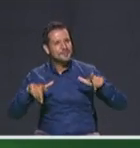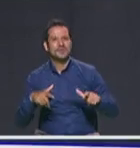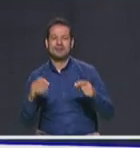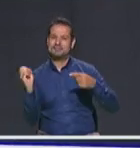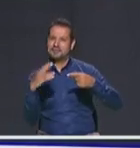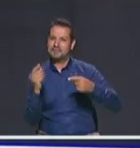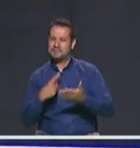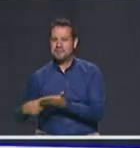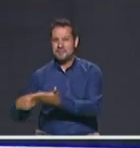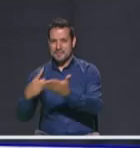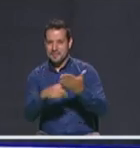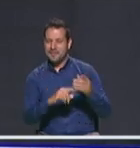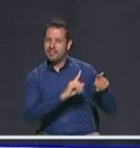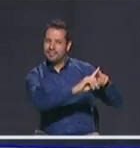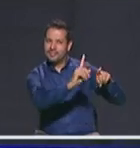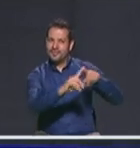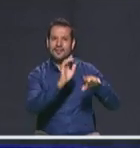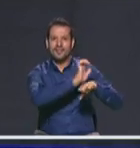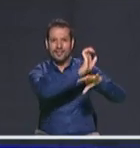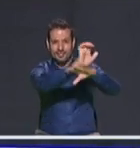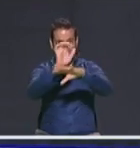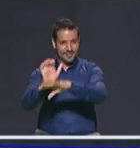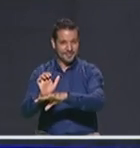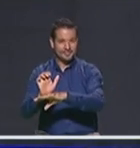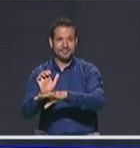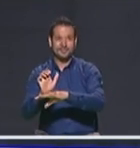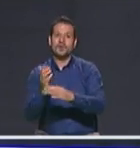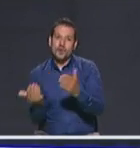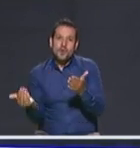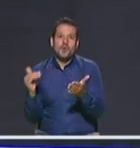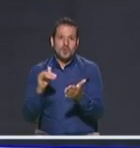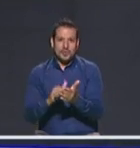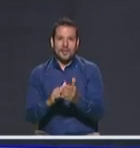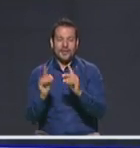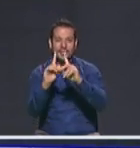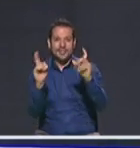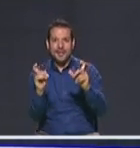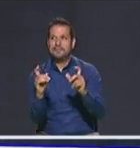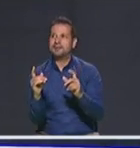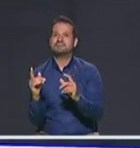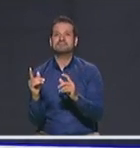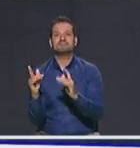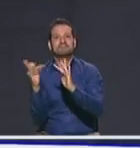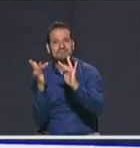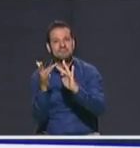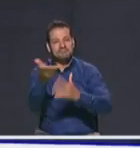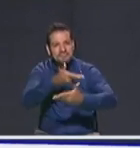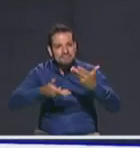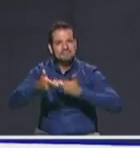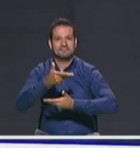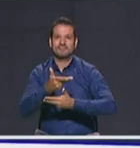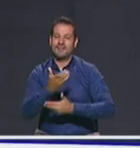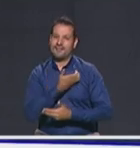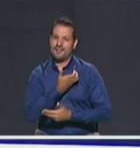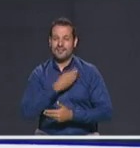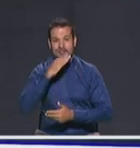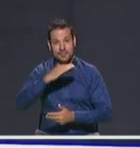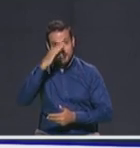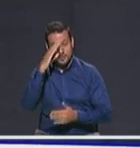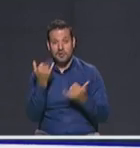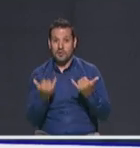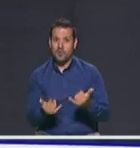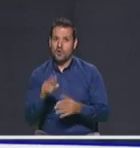candidatos a las diferentes corporaciones públicas, en este caso nuevamente hablando con los candidatos a la Alcaldía de Medellín. Hoy tenemos